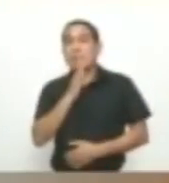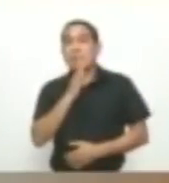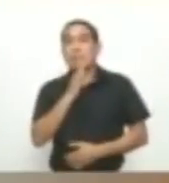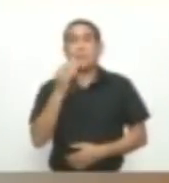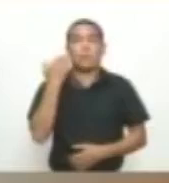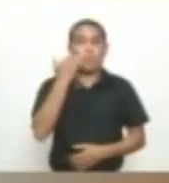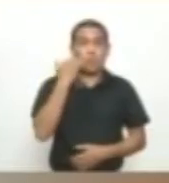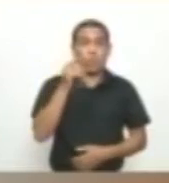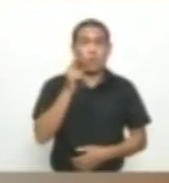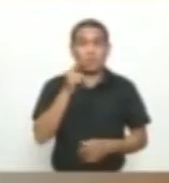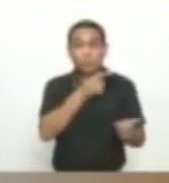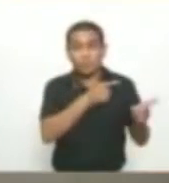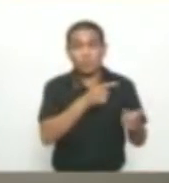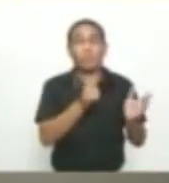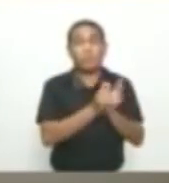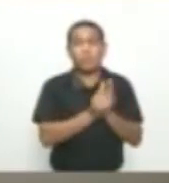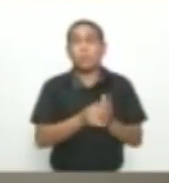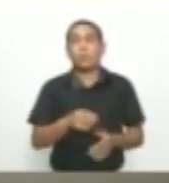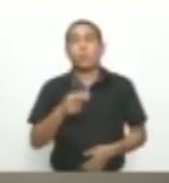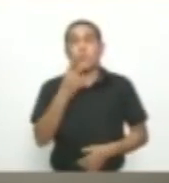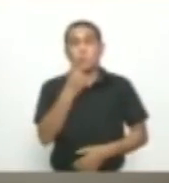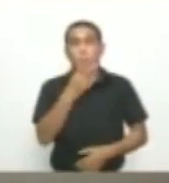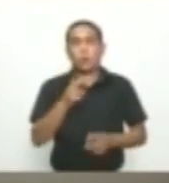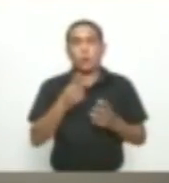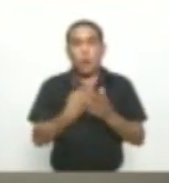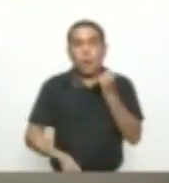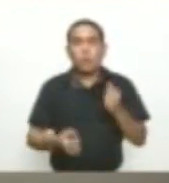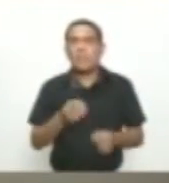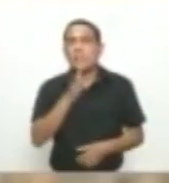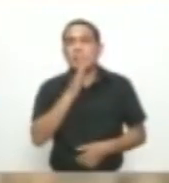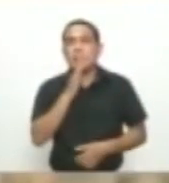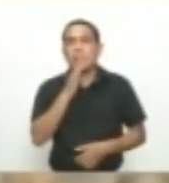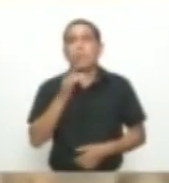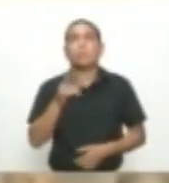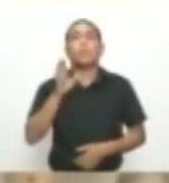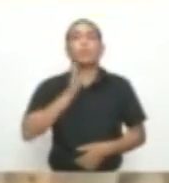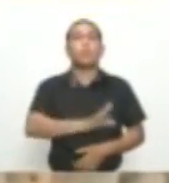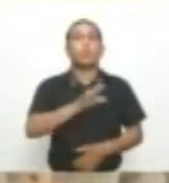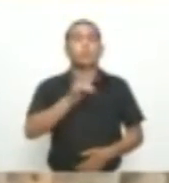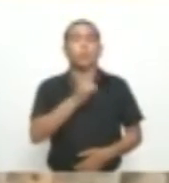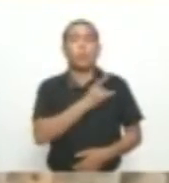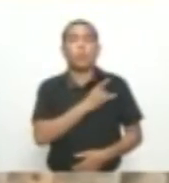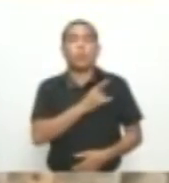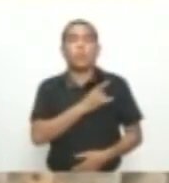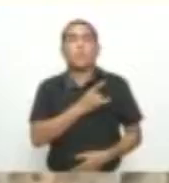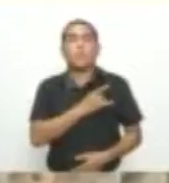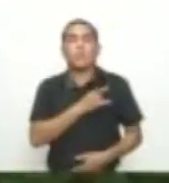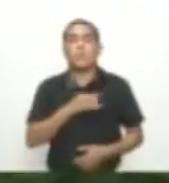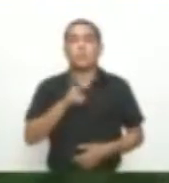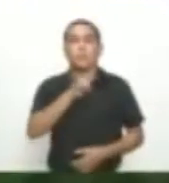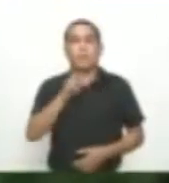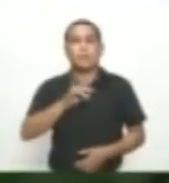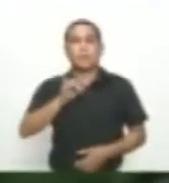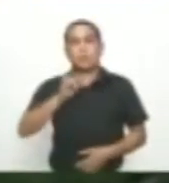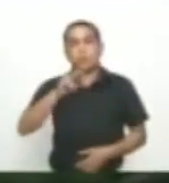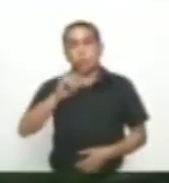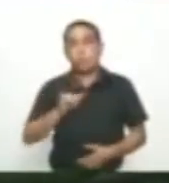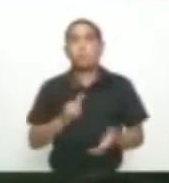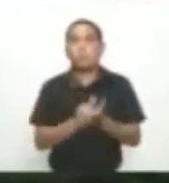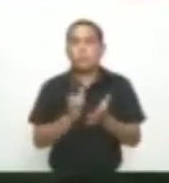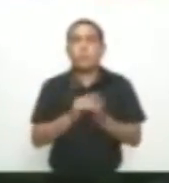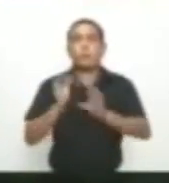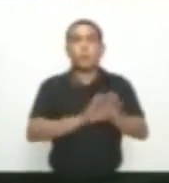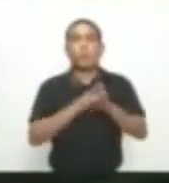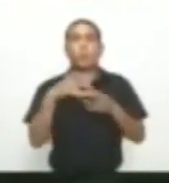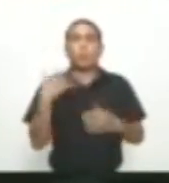Mara Bechara Castilla Y su hermana María Fátima Ambas propietarias De la Universidad Del Sinú Por donde según Las investigaciones